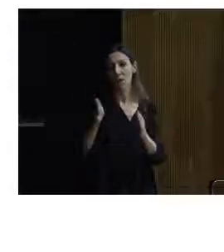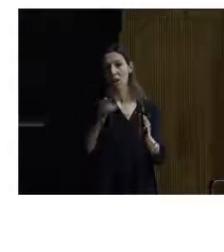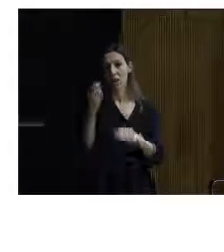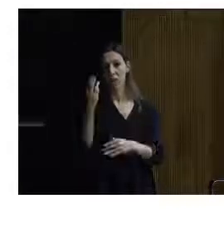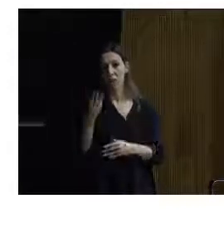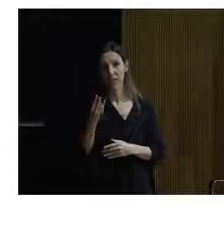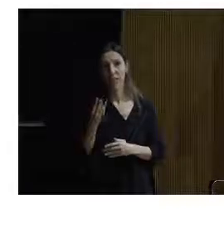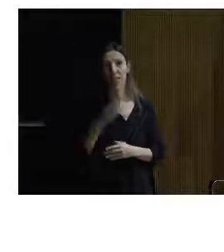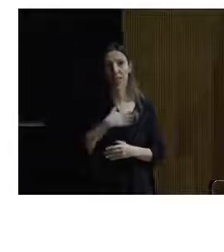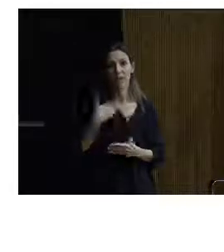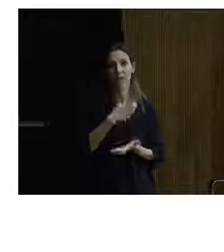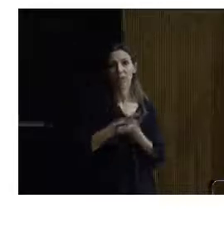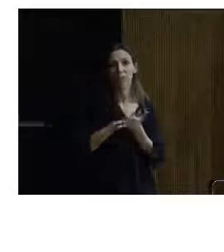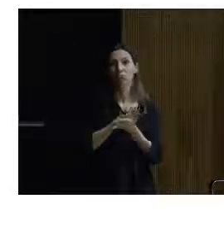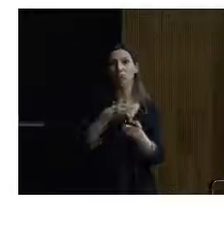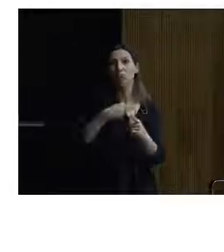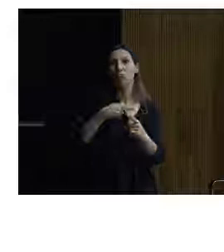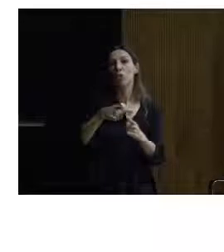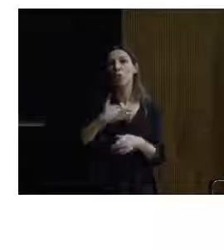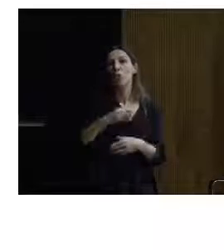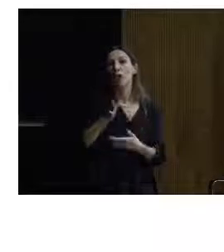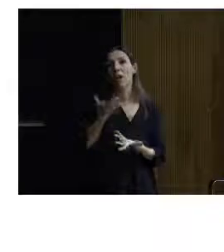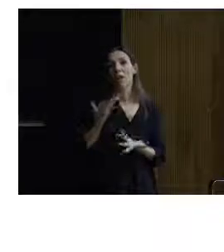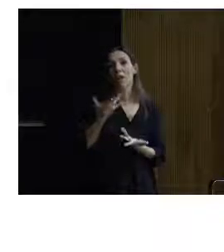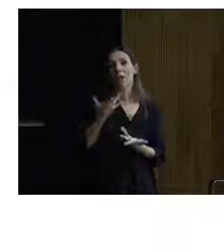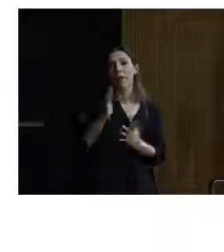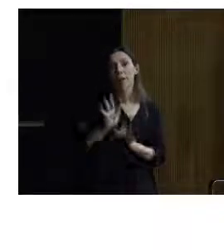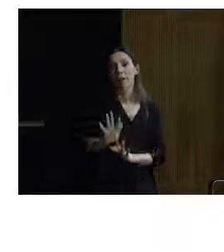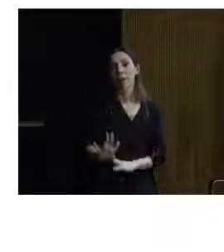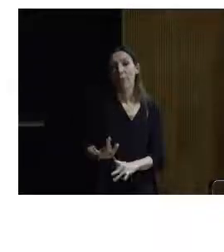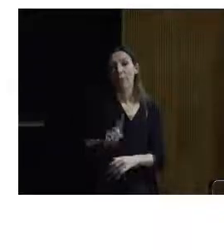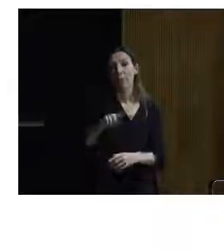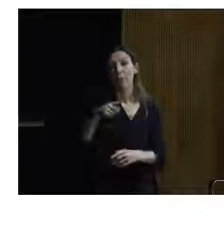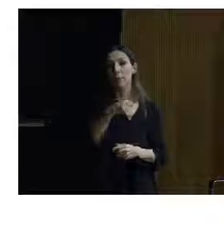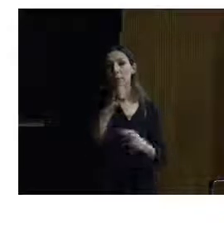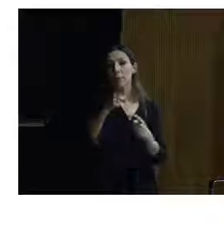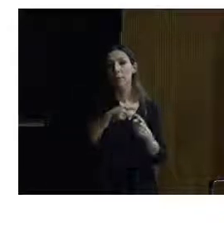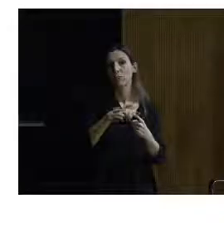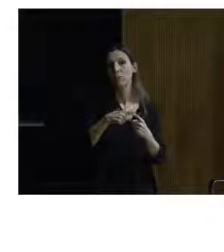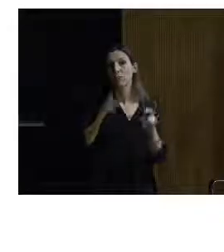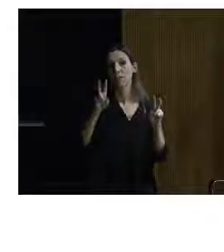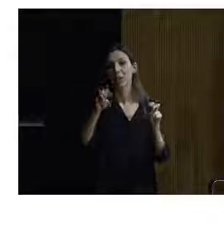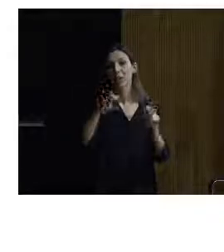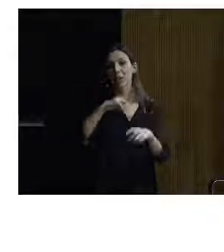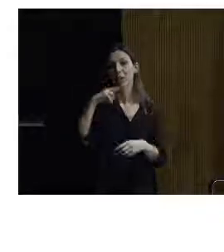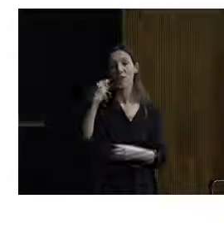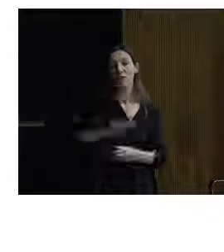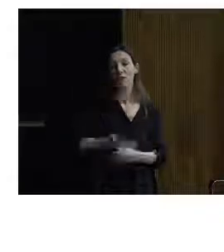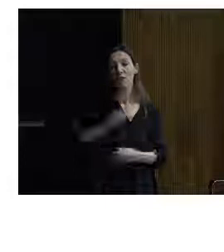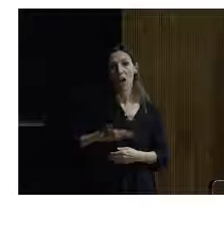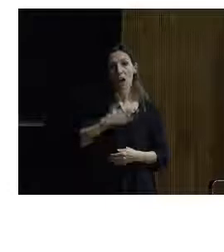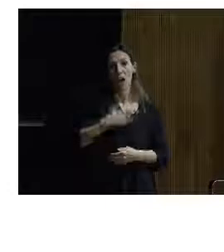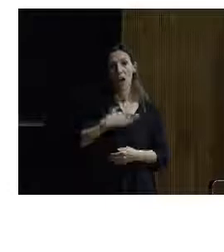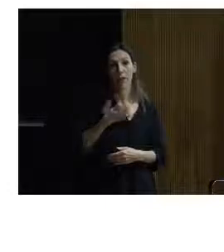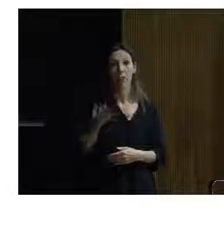comentar algunas cosas que siempre se van quedando en el camino. Bueno, el primero de ellos es el tema de los valores patrimoniales. Tengo que aclarar